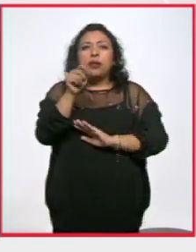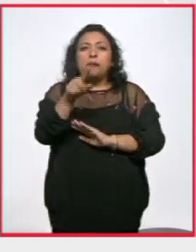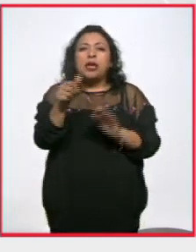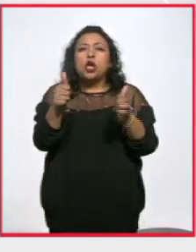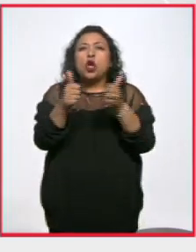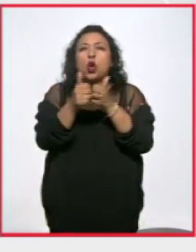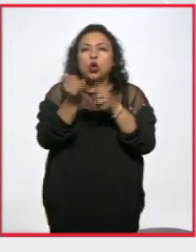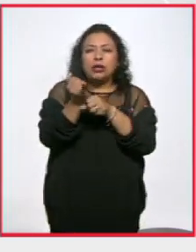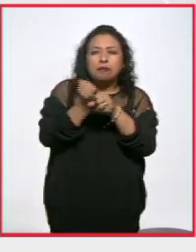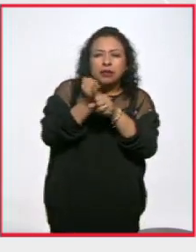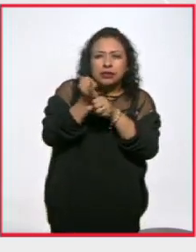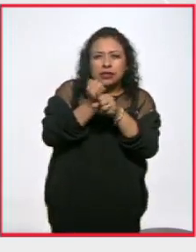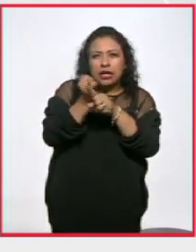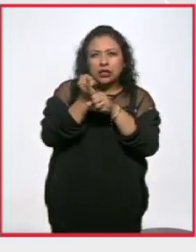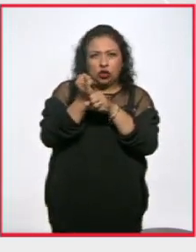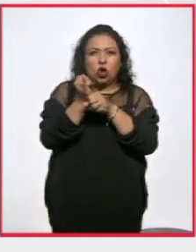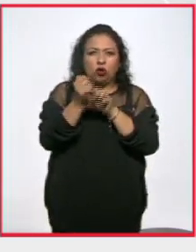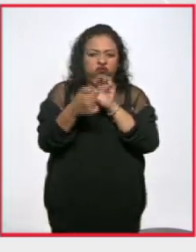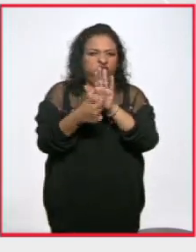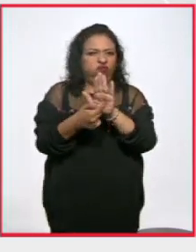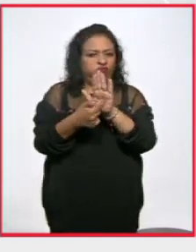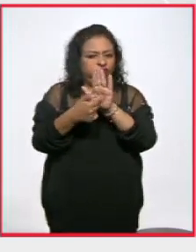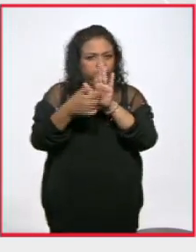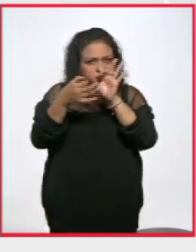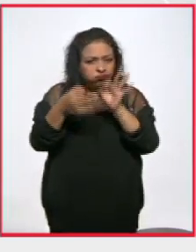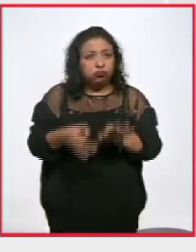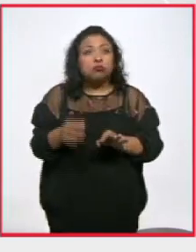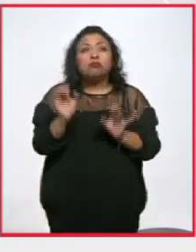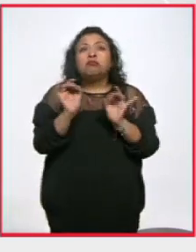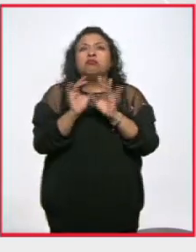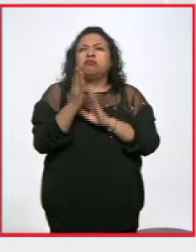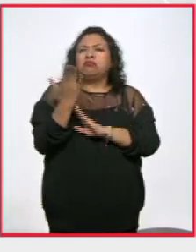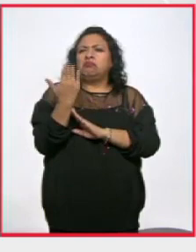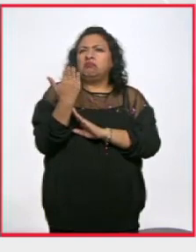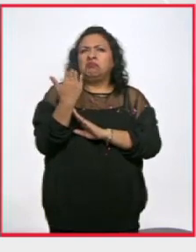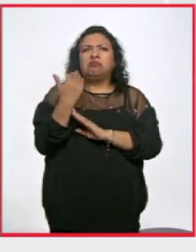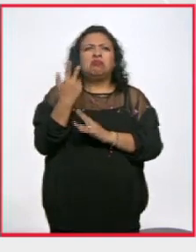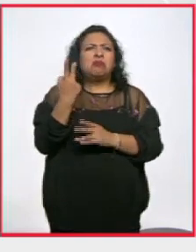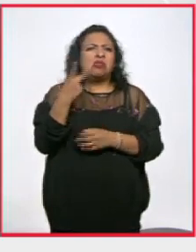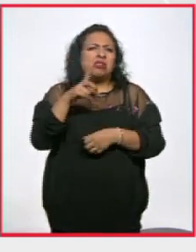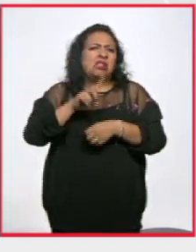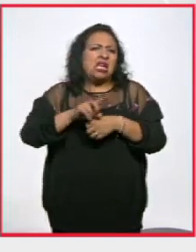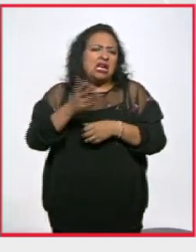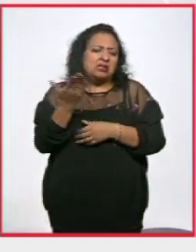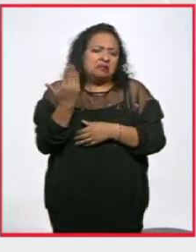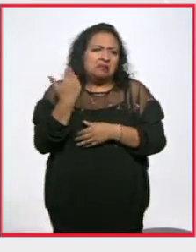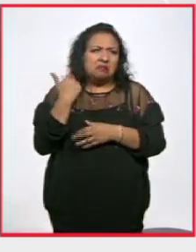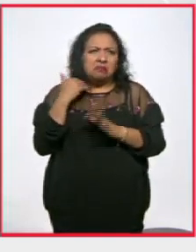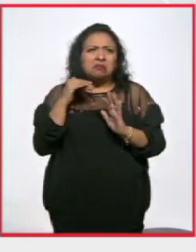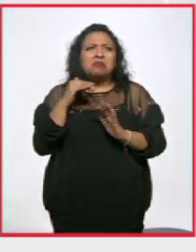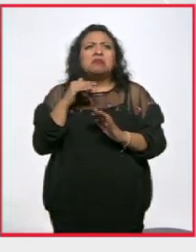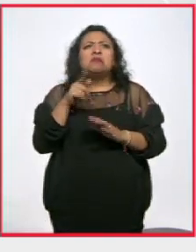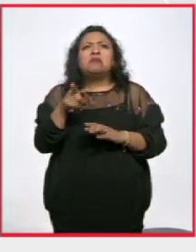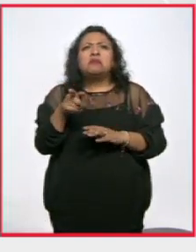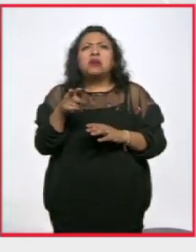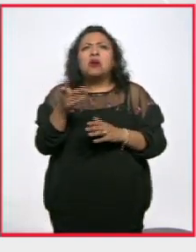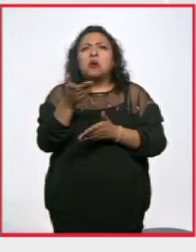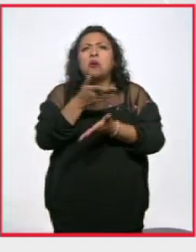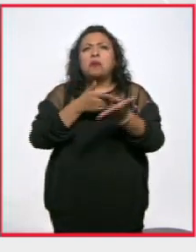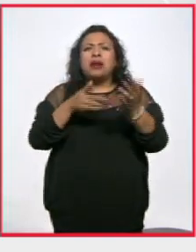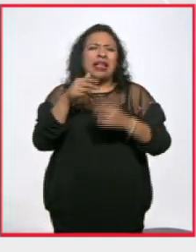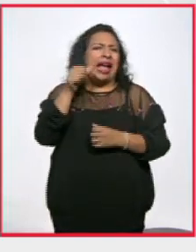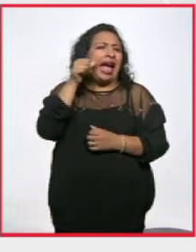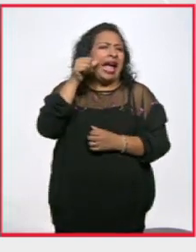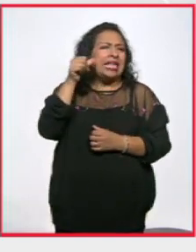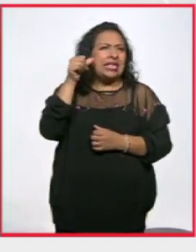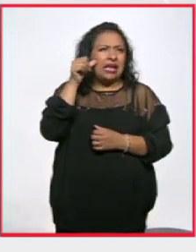también con investigación dura. Y hay algo que ocurrió hace un par de días, Rafa, que vale la pena compartir con su público. De hecho,